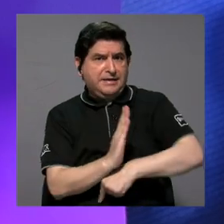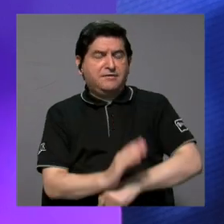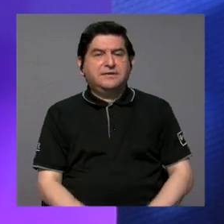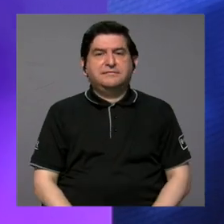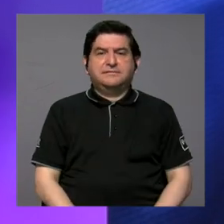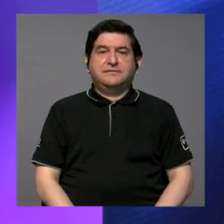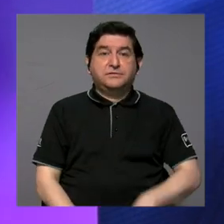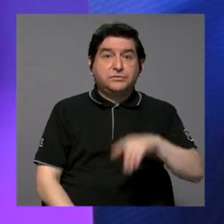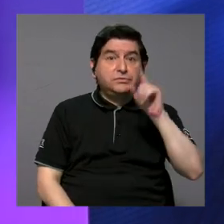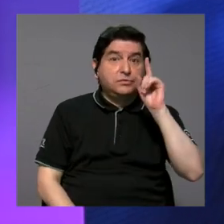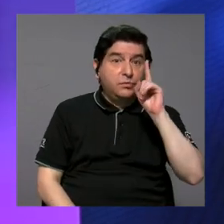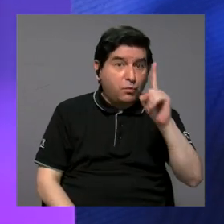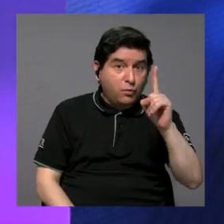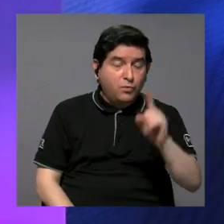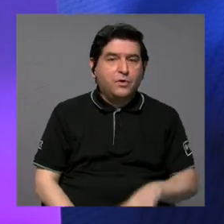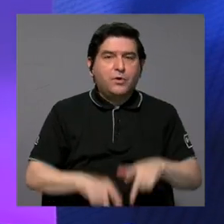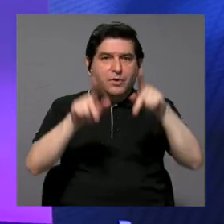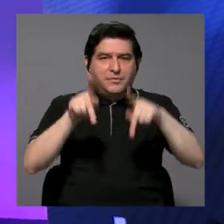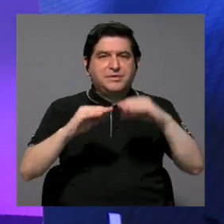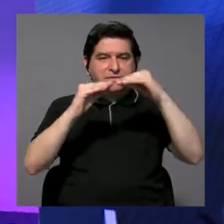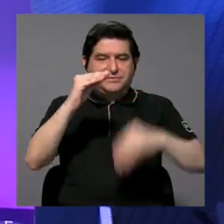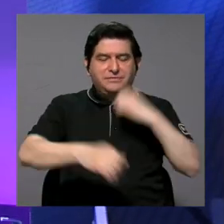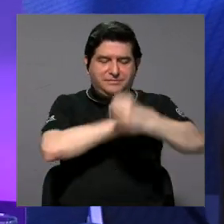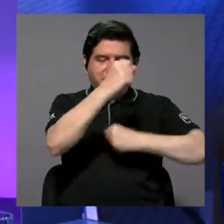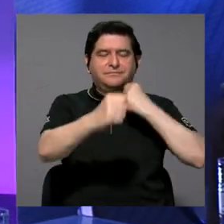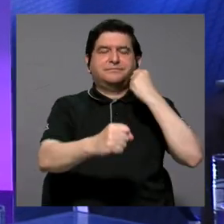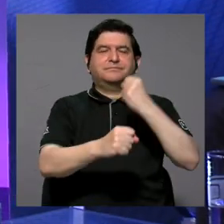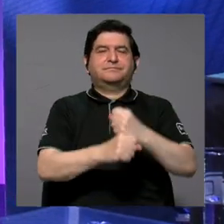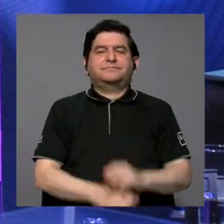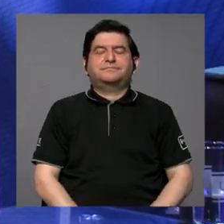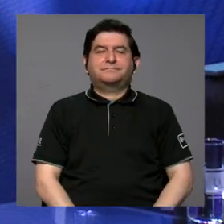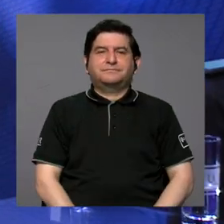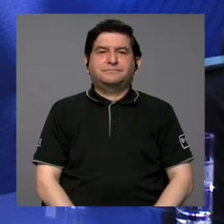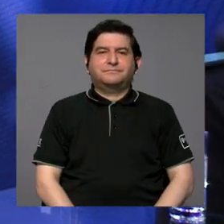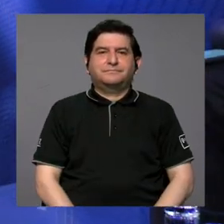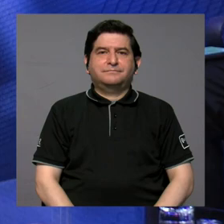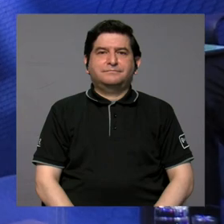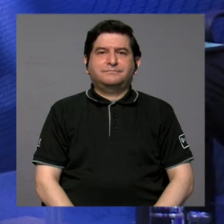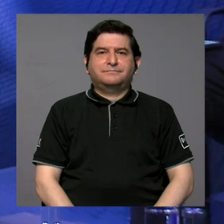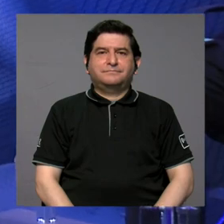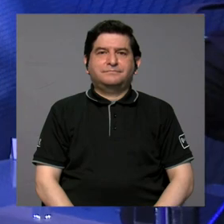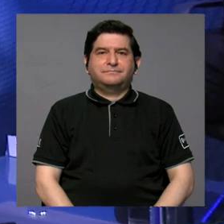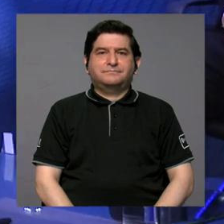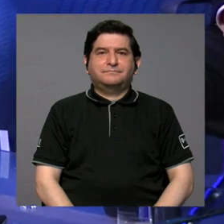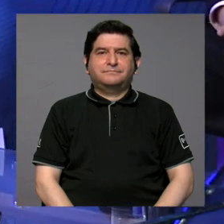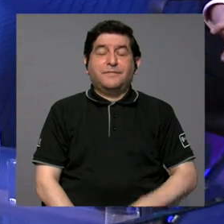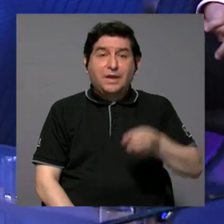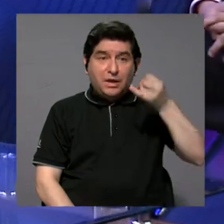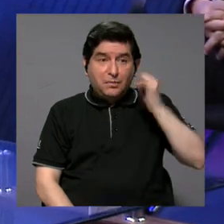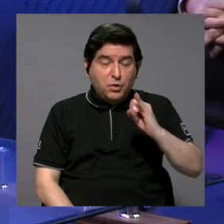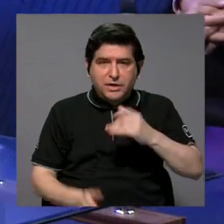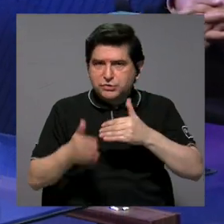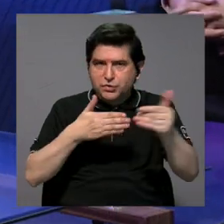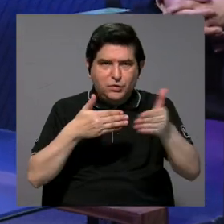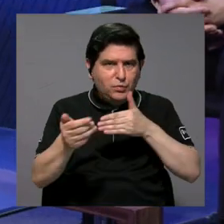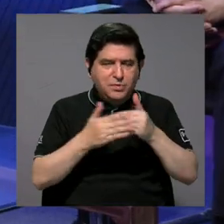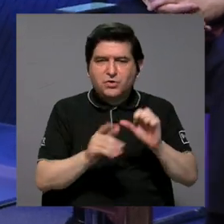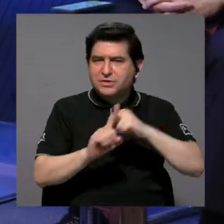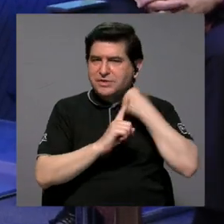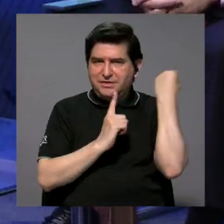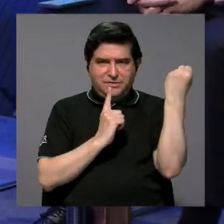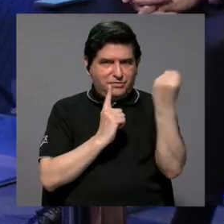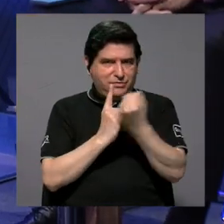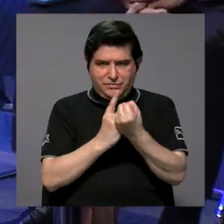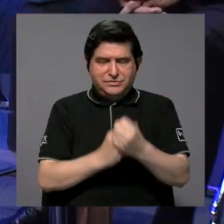de los agravantes es, digamos, que sea una persona menor de edad. Se entiende por violación en lo que tiene que ver persona, cualquier situación de